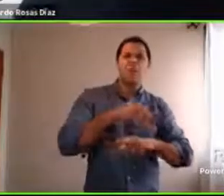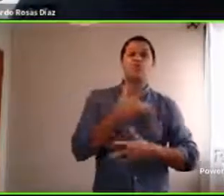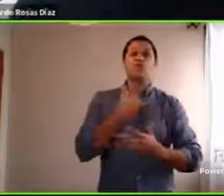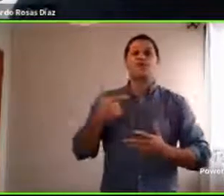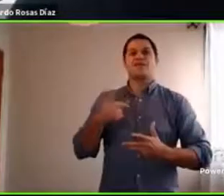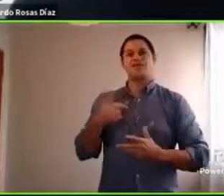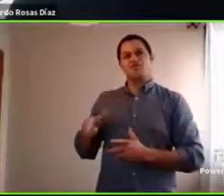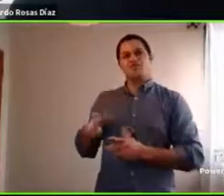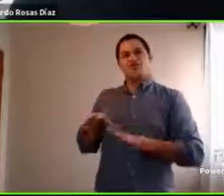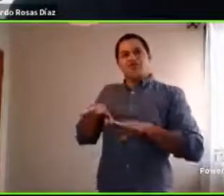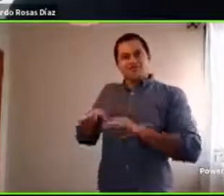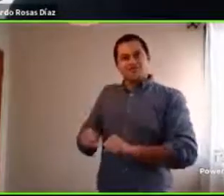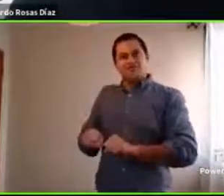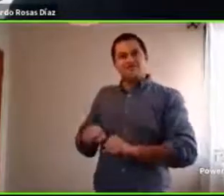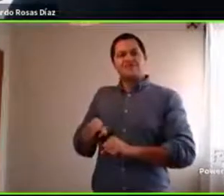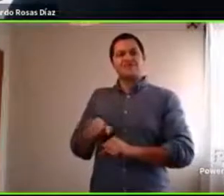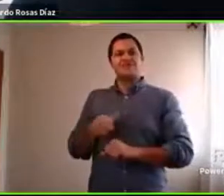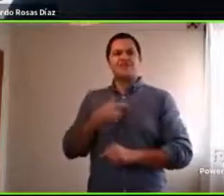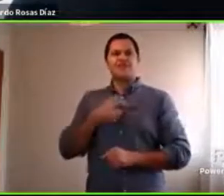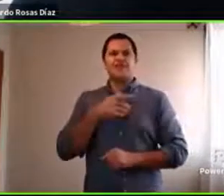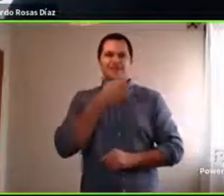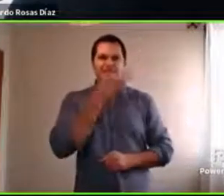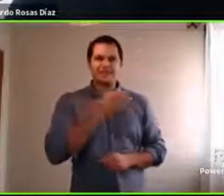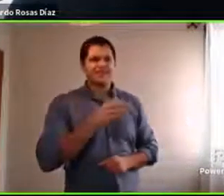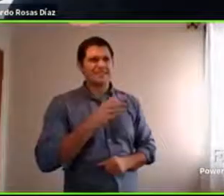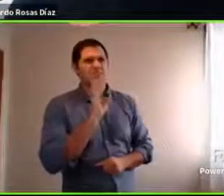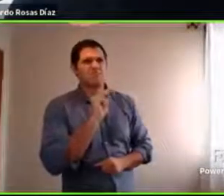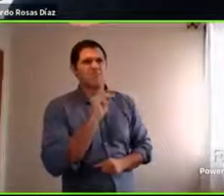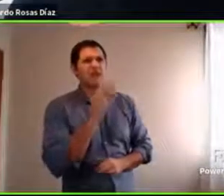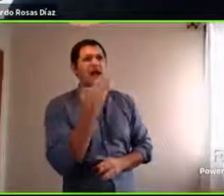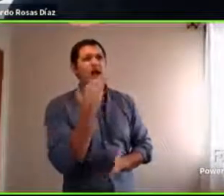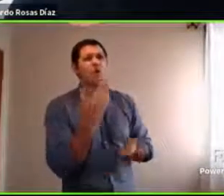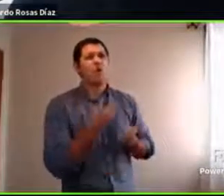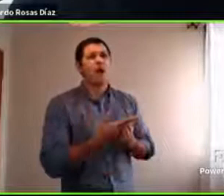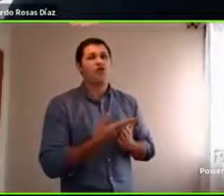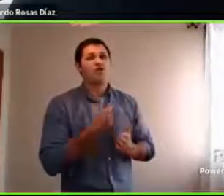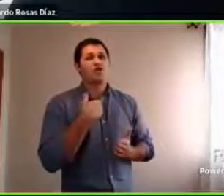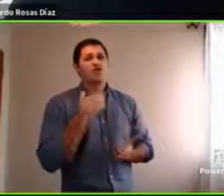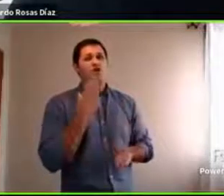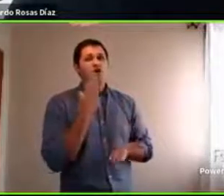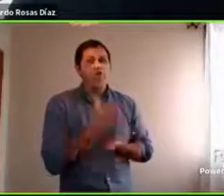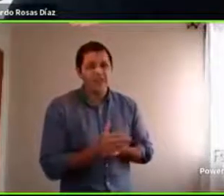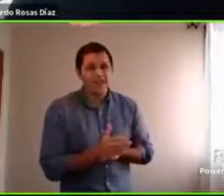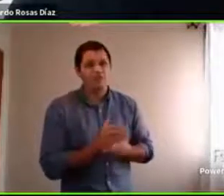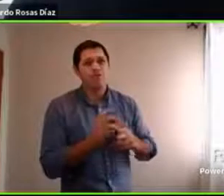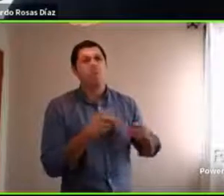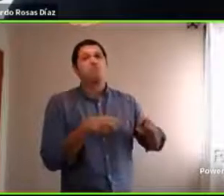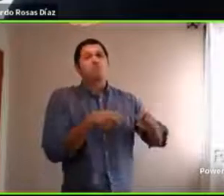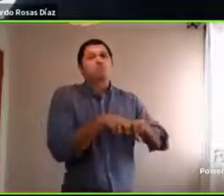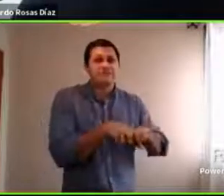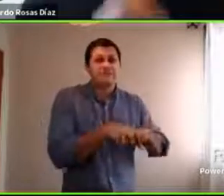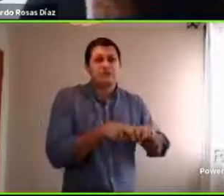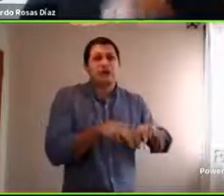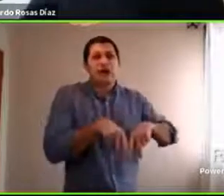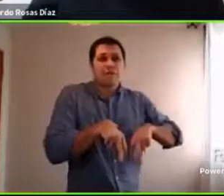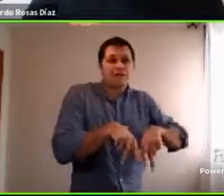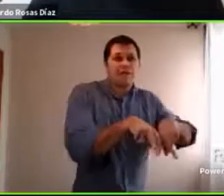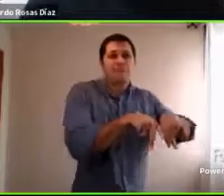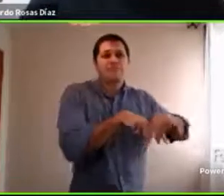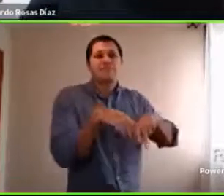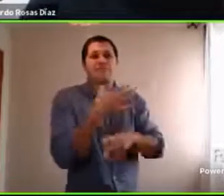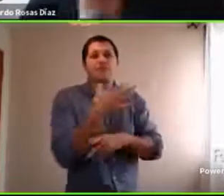Me dice, mamá, ¿cuándo voy a tener que hacer esa penitencia? Y sigo diciendo, ¿cuándo me toca? Y por eso,